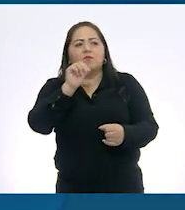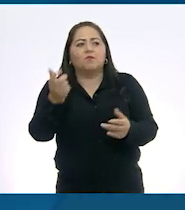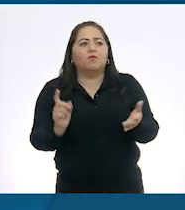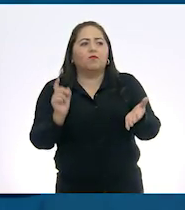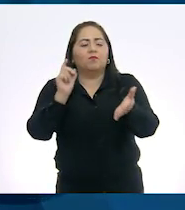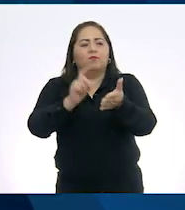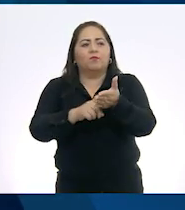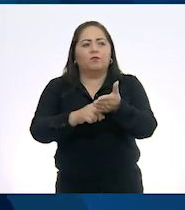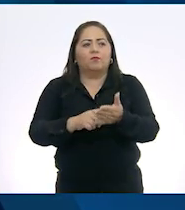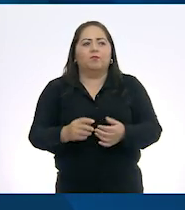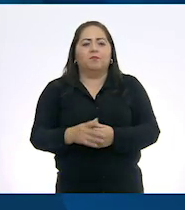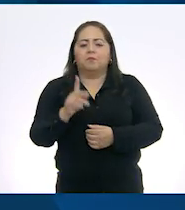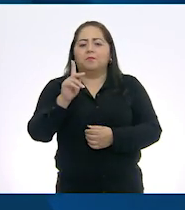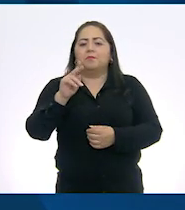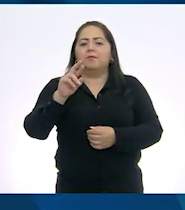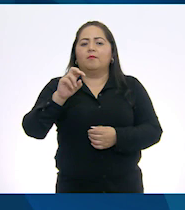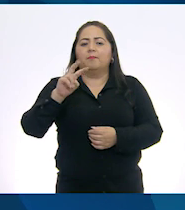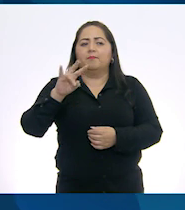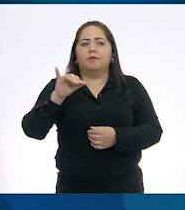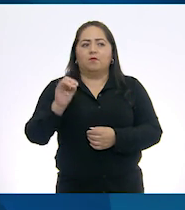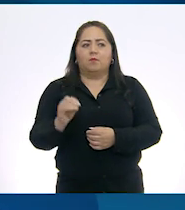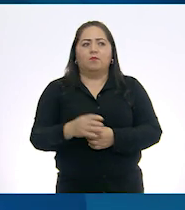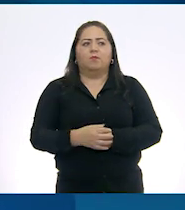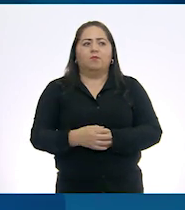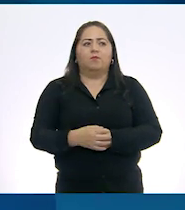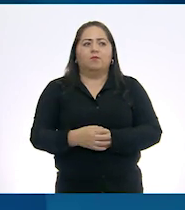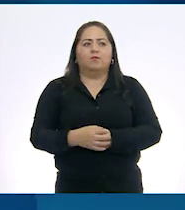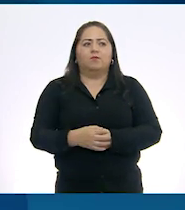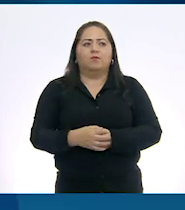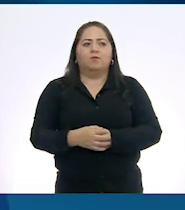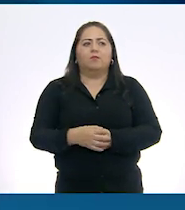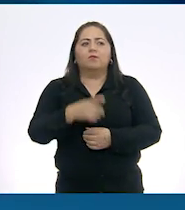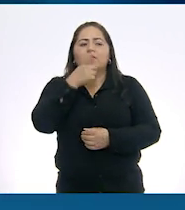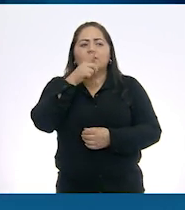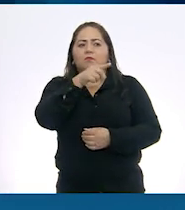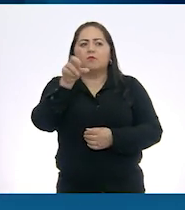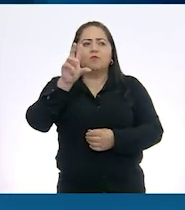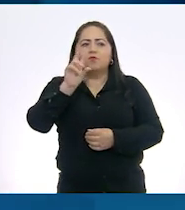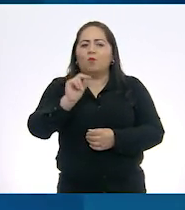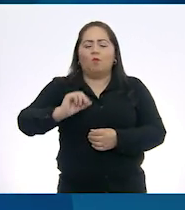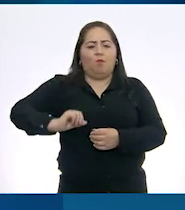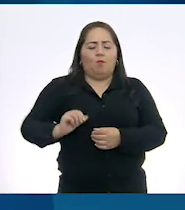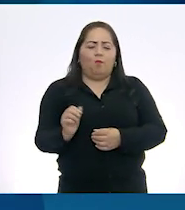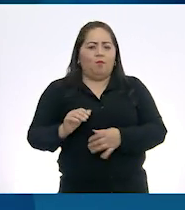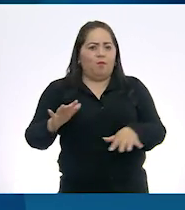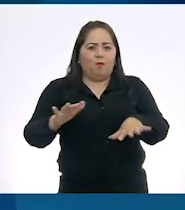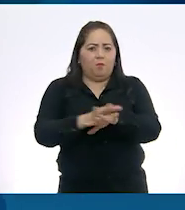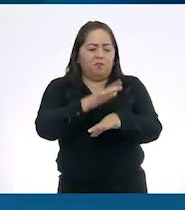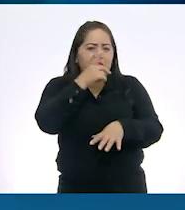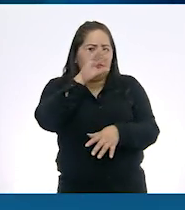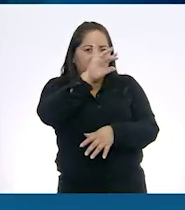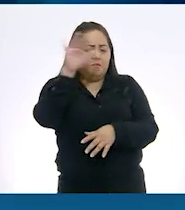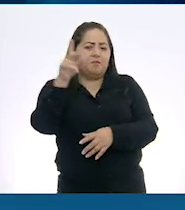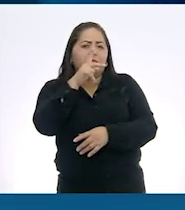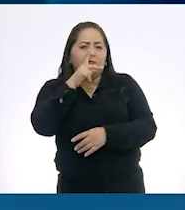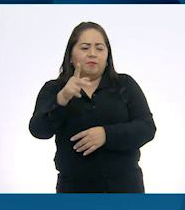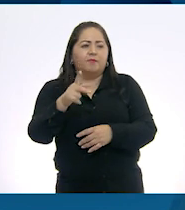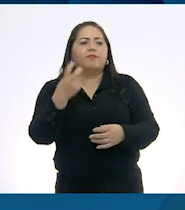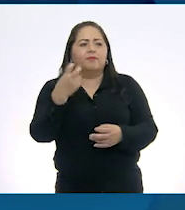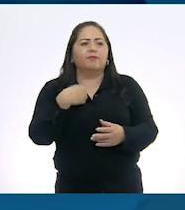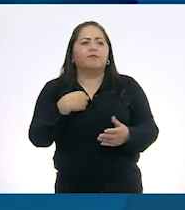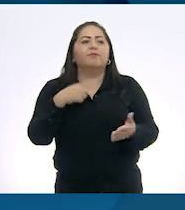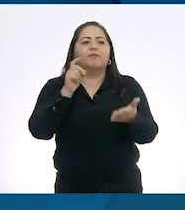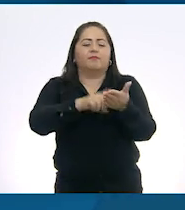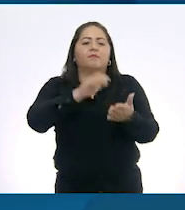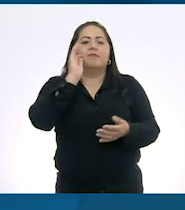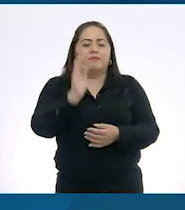a Previo y me sale el mensaje de que no he guardado. Así que le doy a